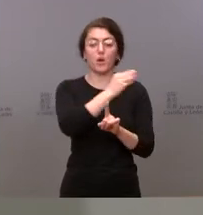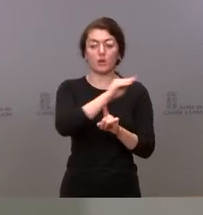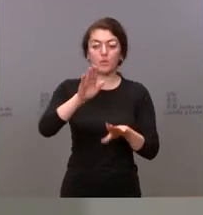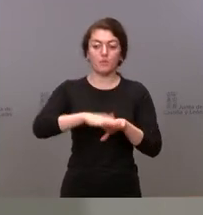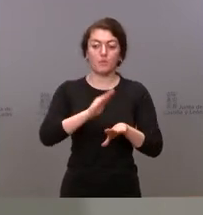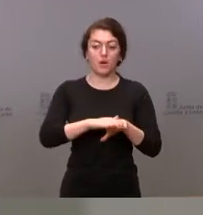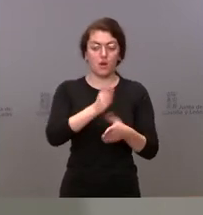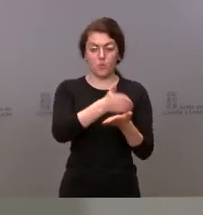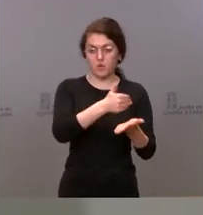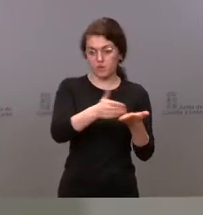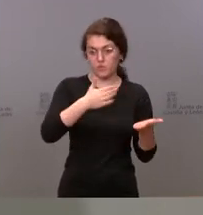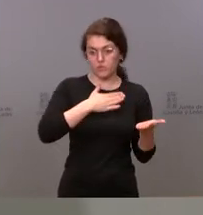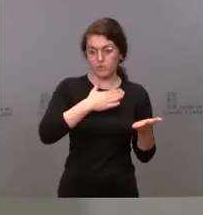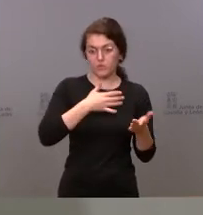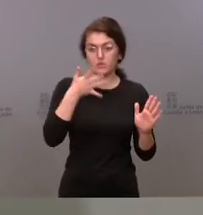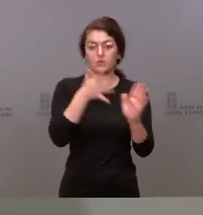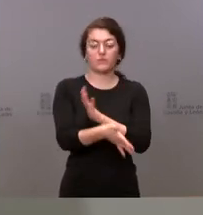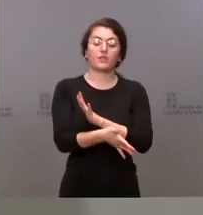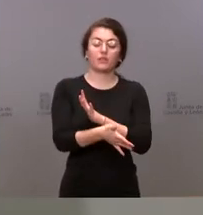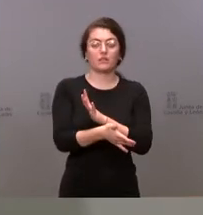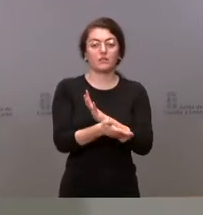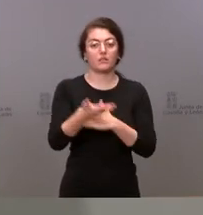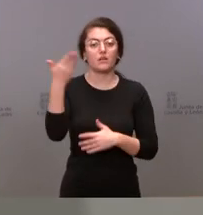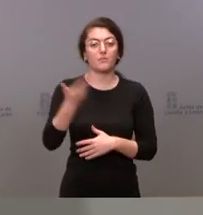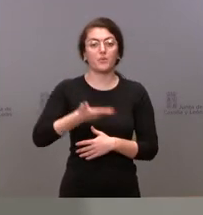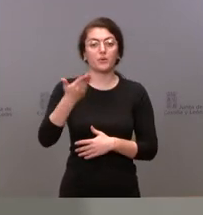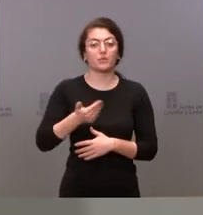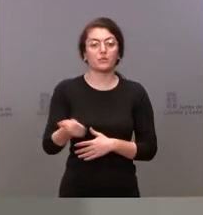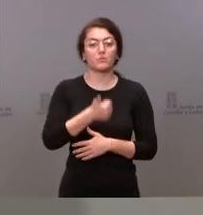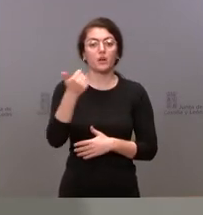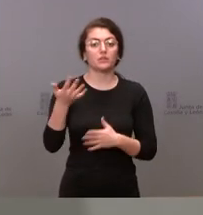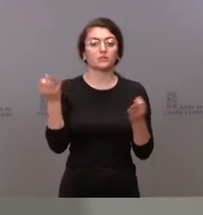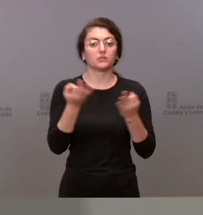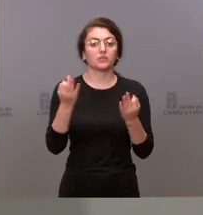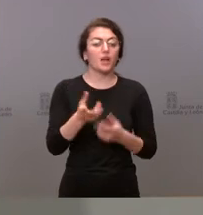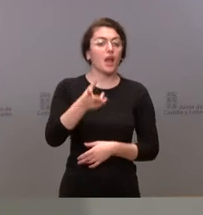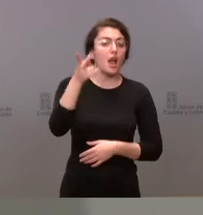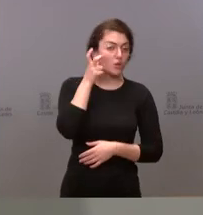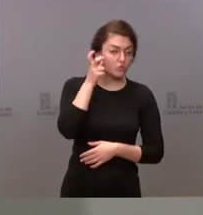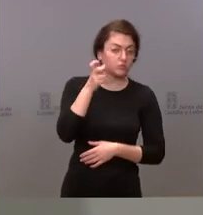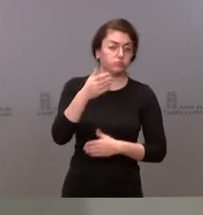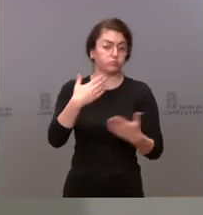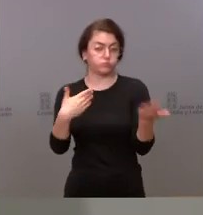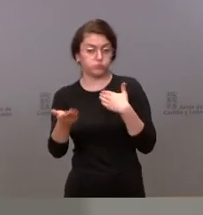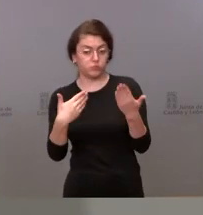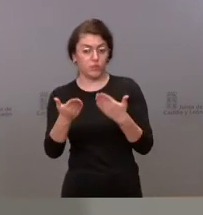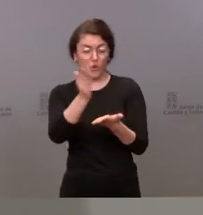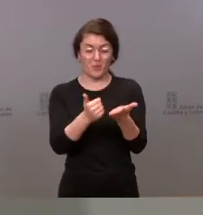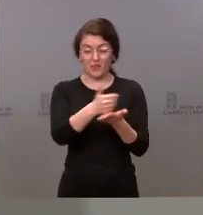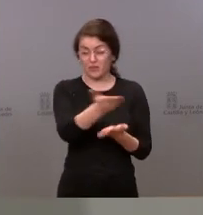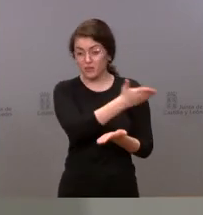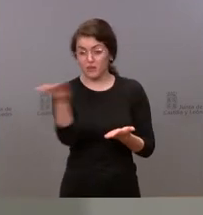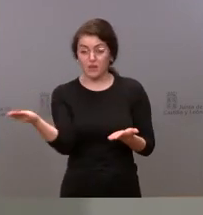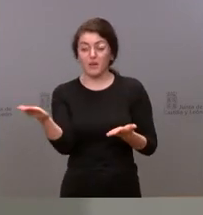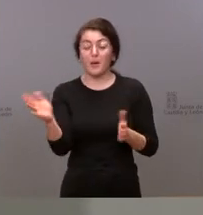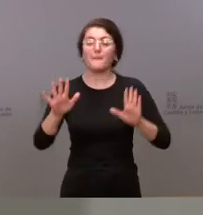planteando siempre por encima de cualquier otra circunstancia la escucha y el diálogo con el resto de comunidades autónomas pero también la posición